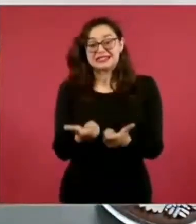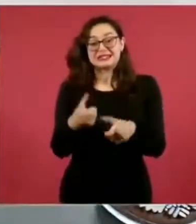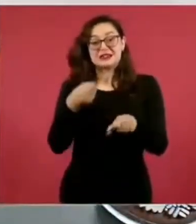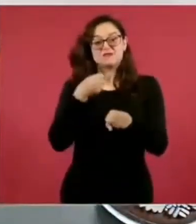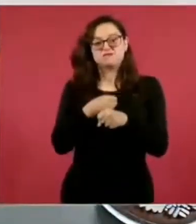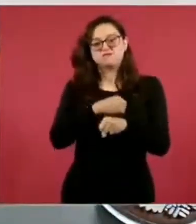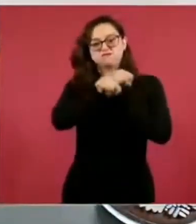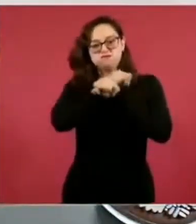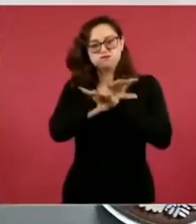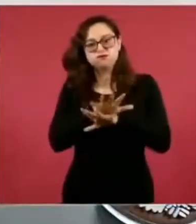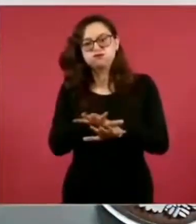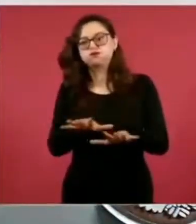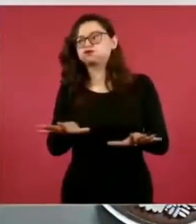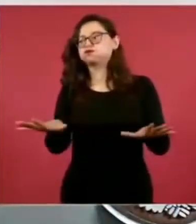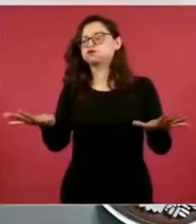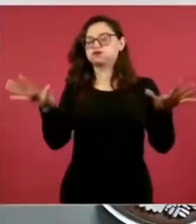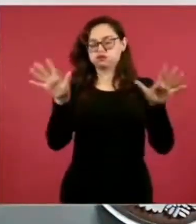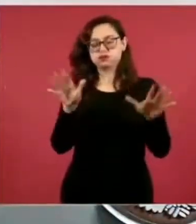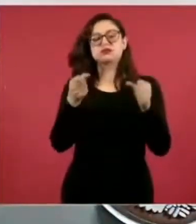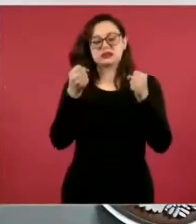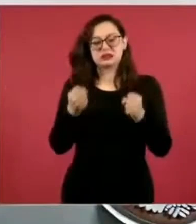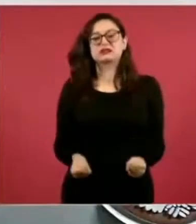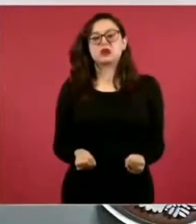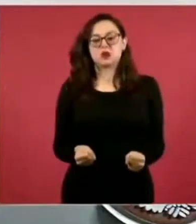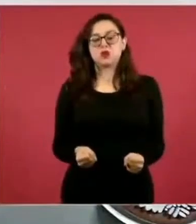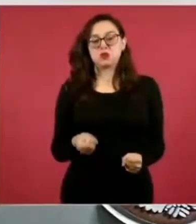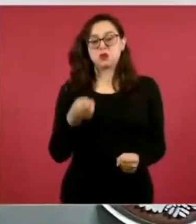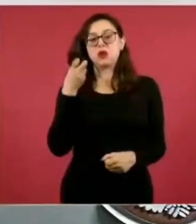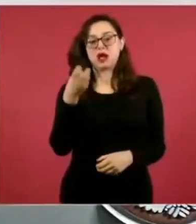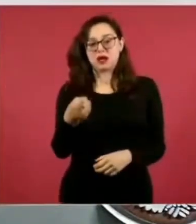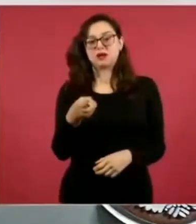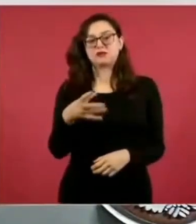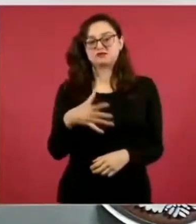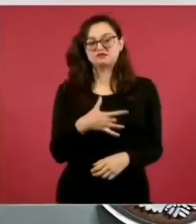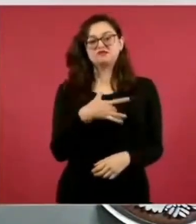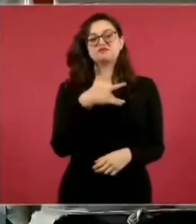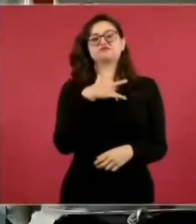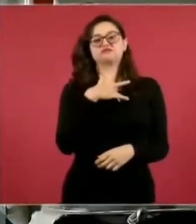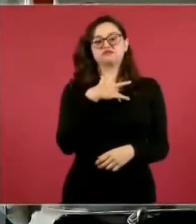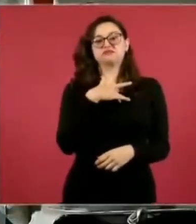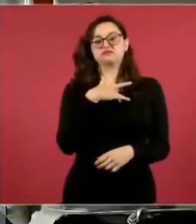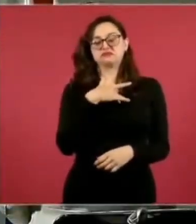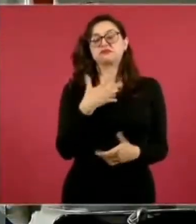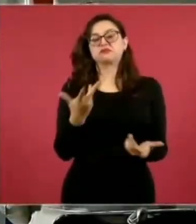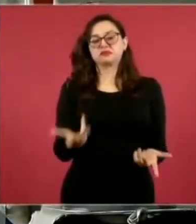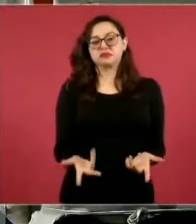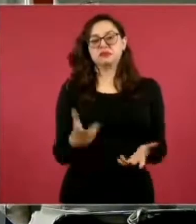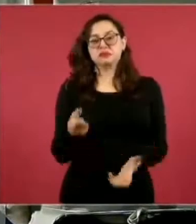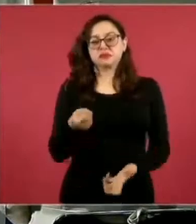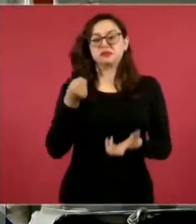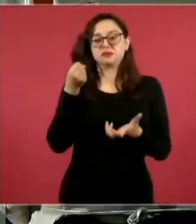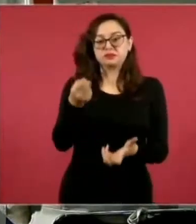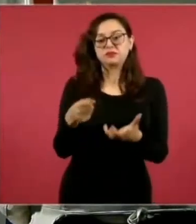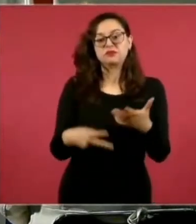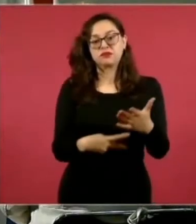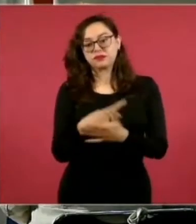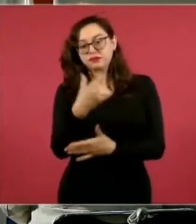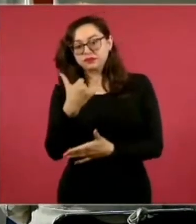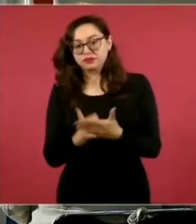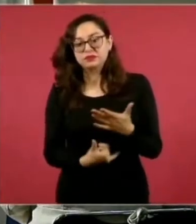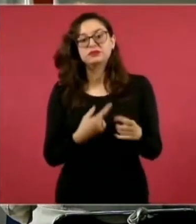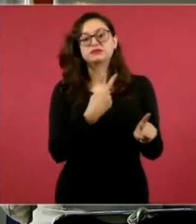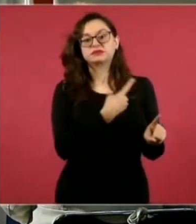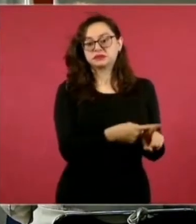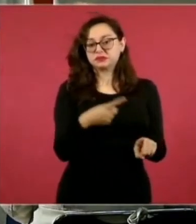impacto a su alrededor. Y esta proyección es la que hace que gran parte de las inversiones y los proyectos productivos y